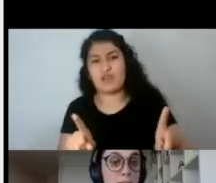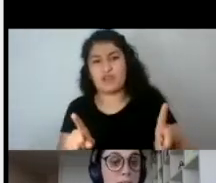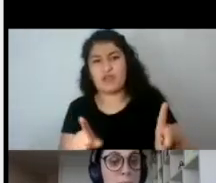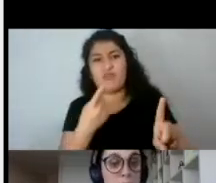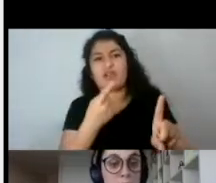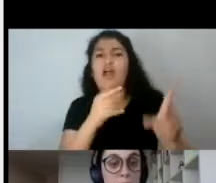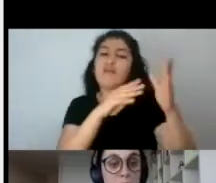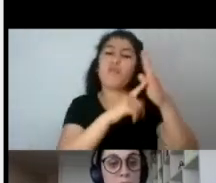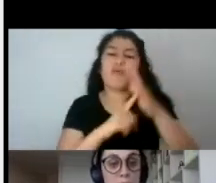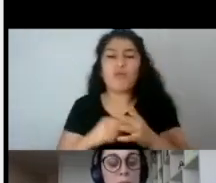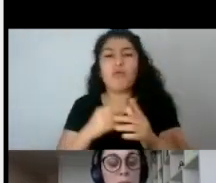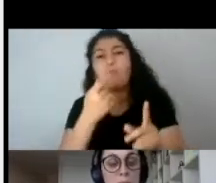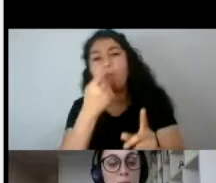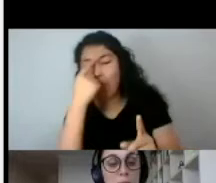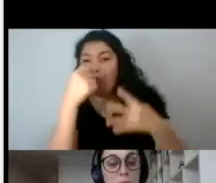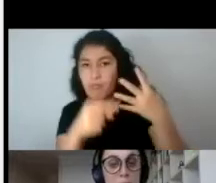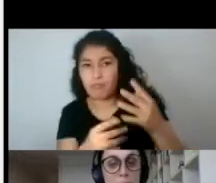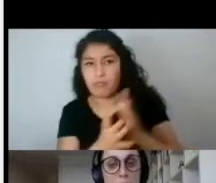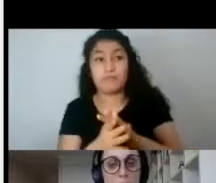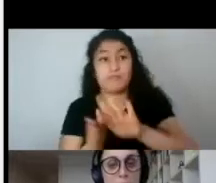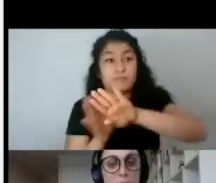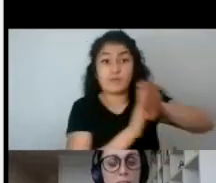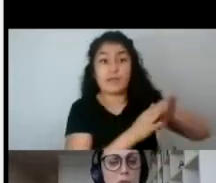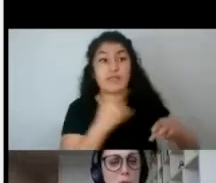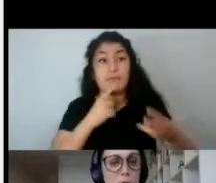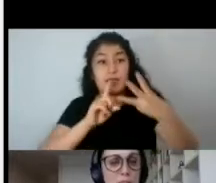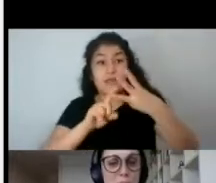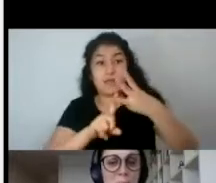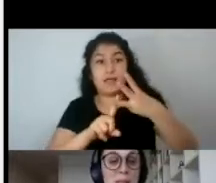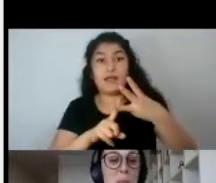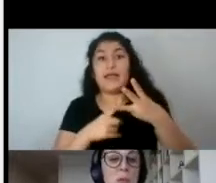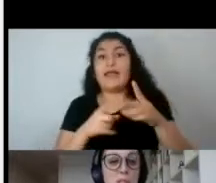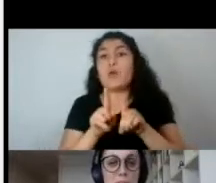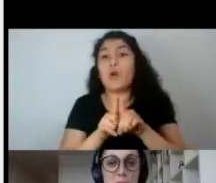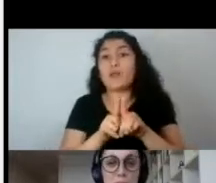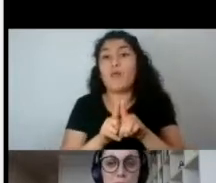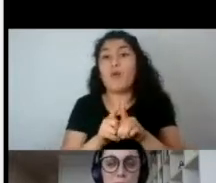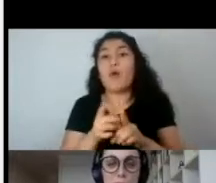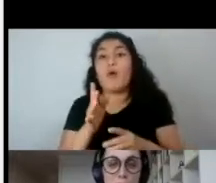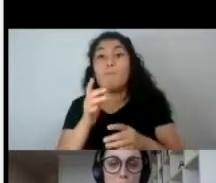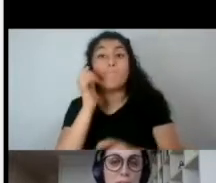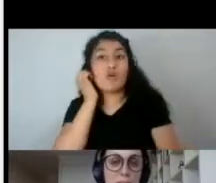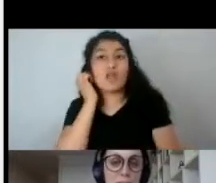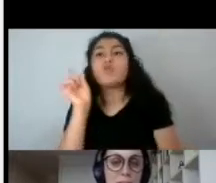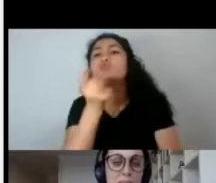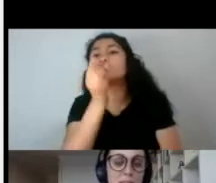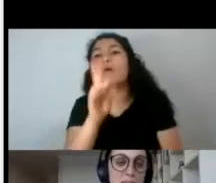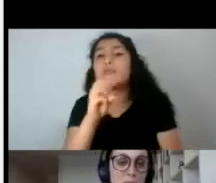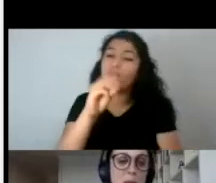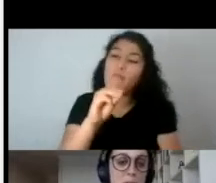Integrar también retratos de mujeres que no solo sean madres-esposas, ¿no? Sino que